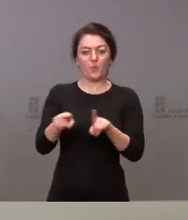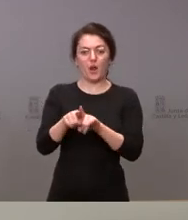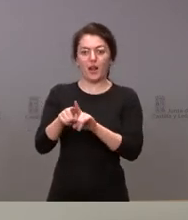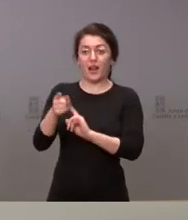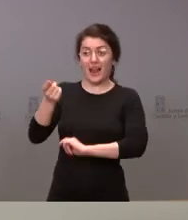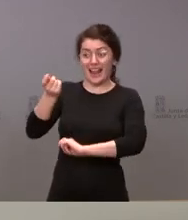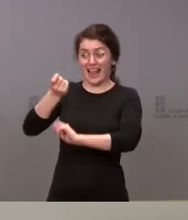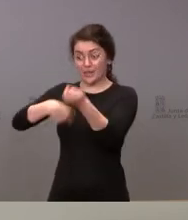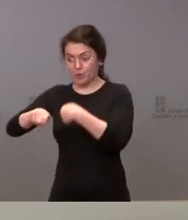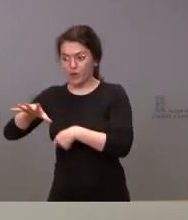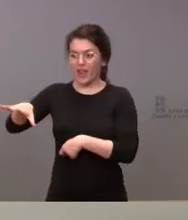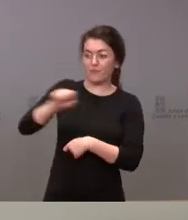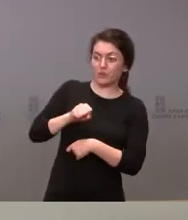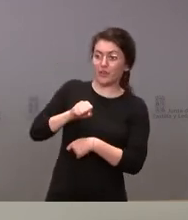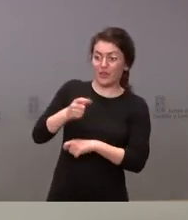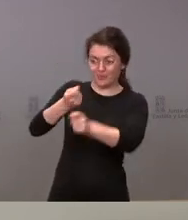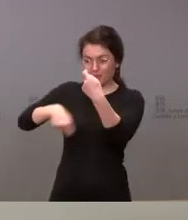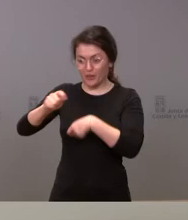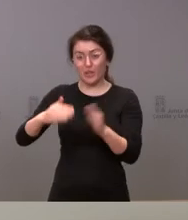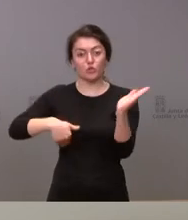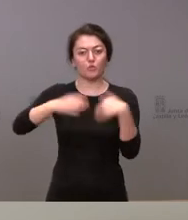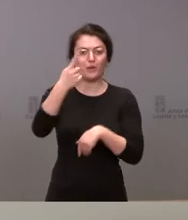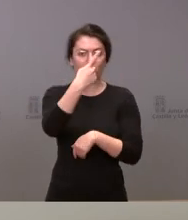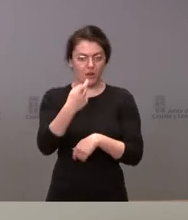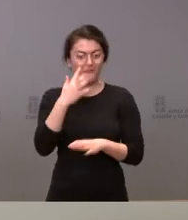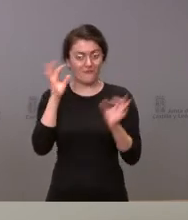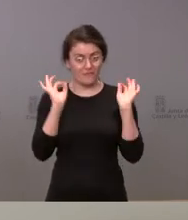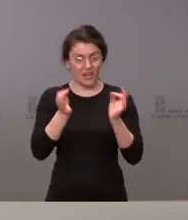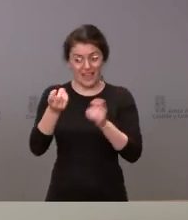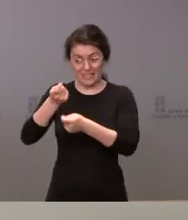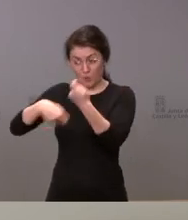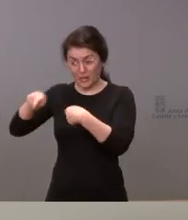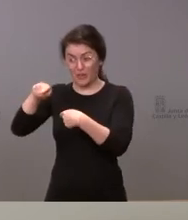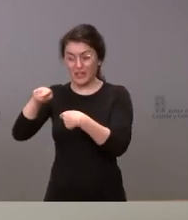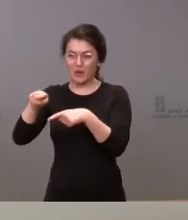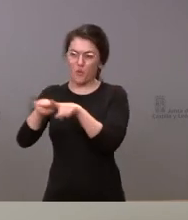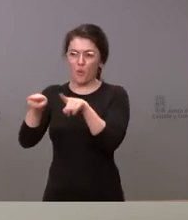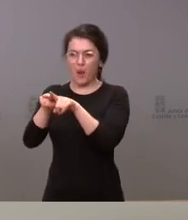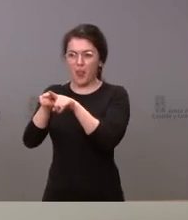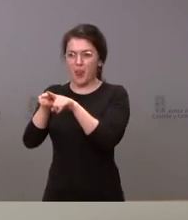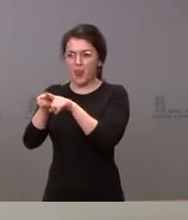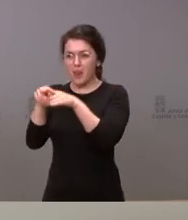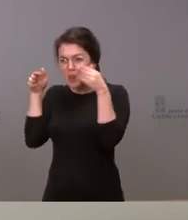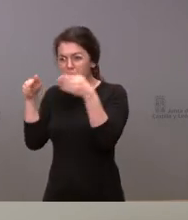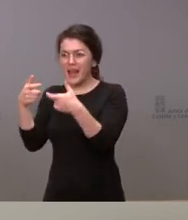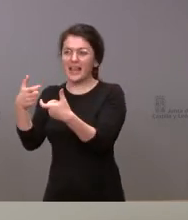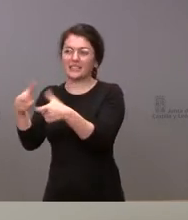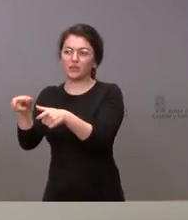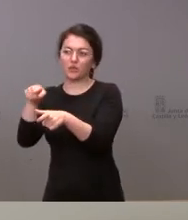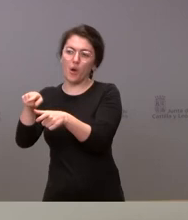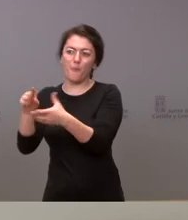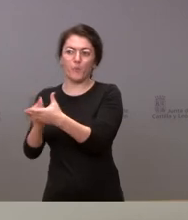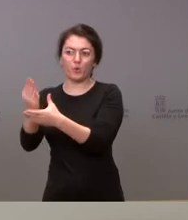pero es verdad que nuestras exportaciones estaban muy concentradas en algunos otros productivos y en algunas áreas